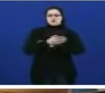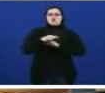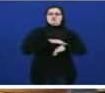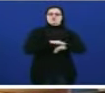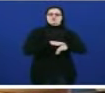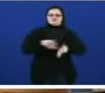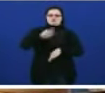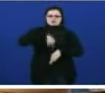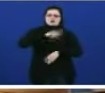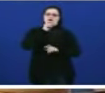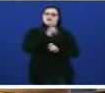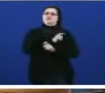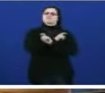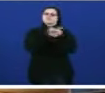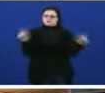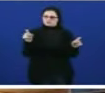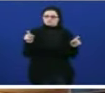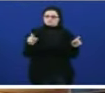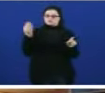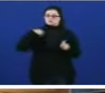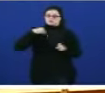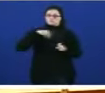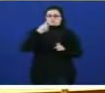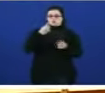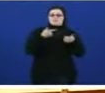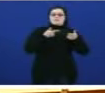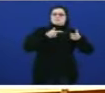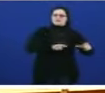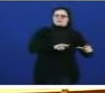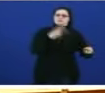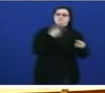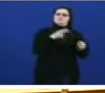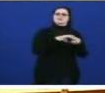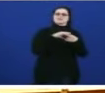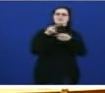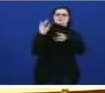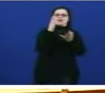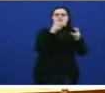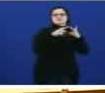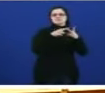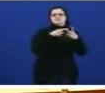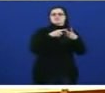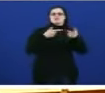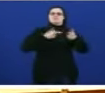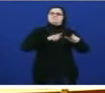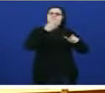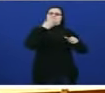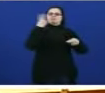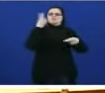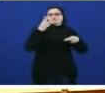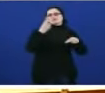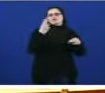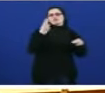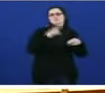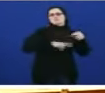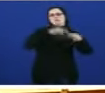advertimos que a acumulación nun mesmo departamento das políticas ambientais de infraestructuras de urbanismo e de ordenación territorial